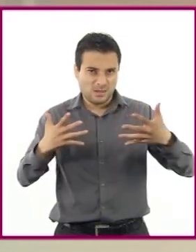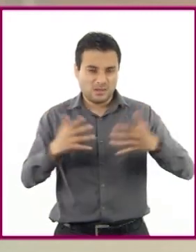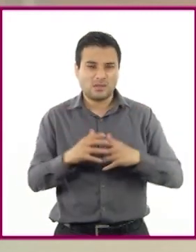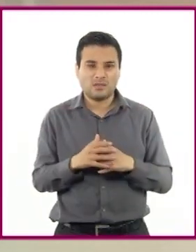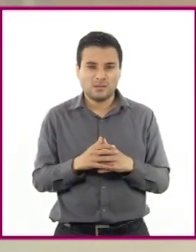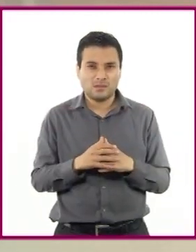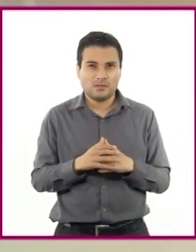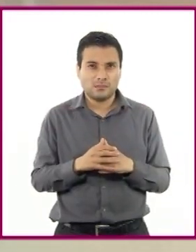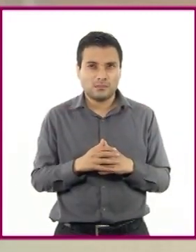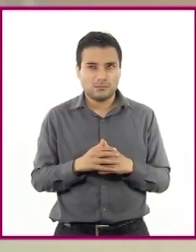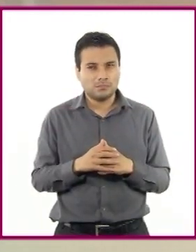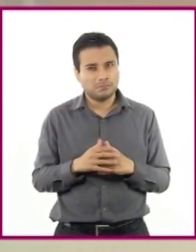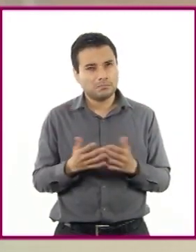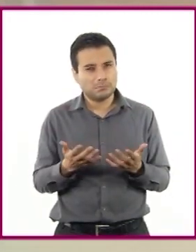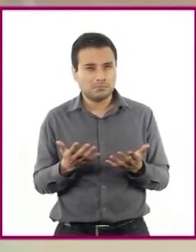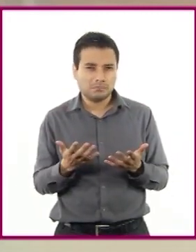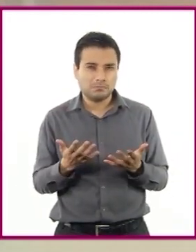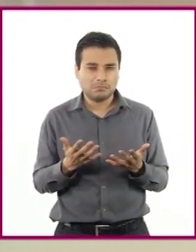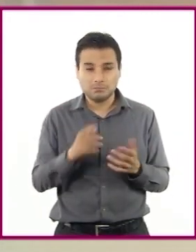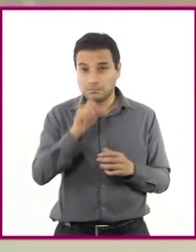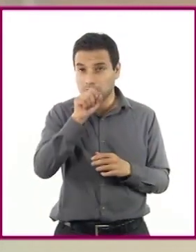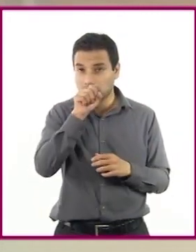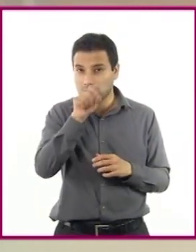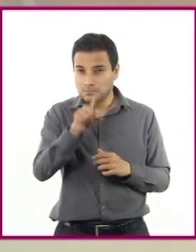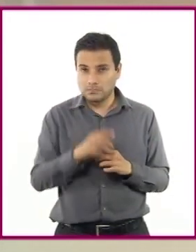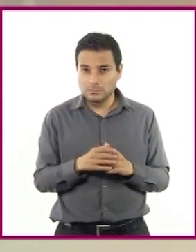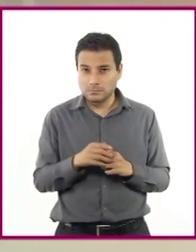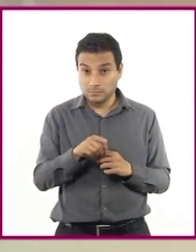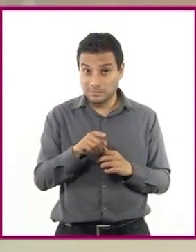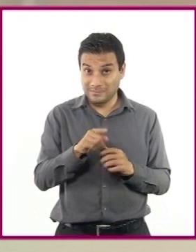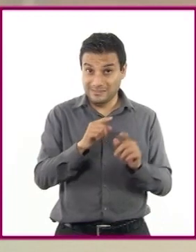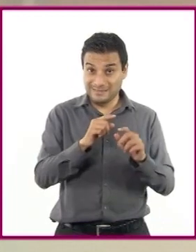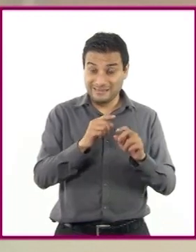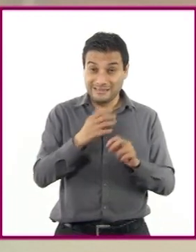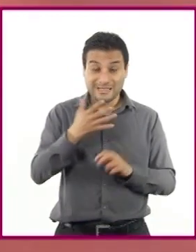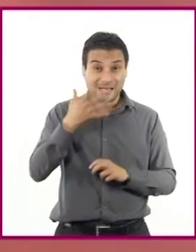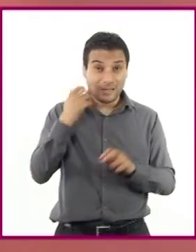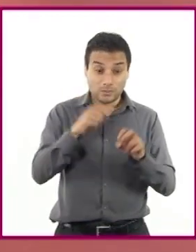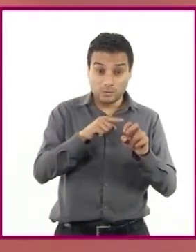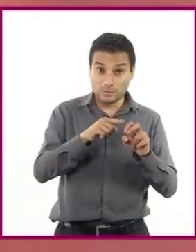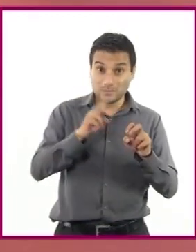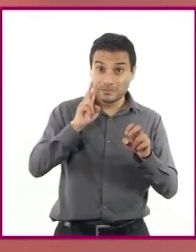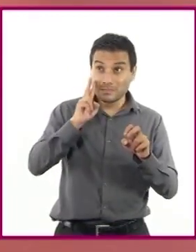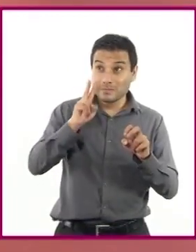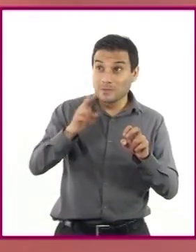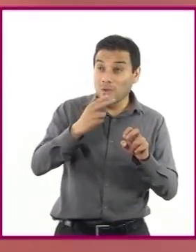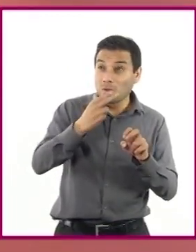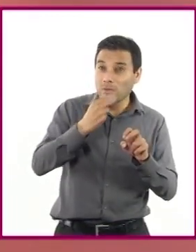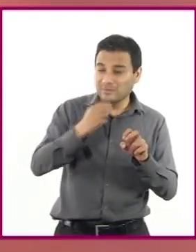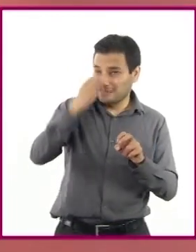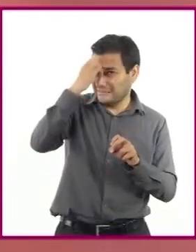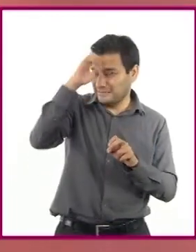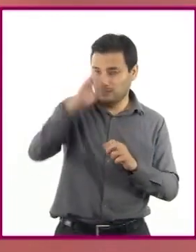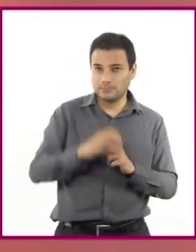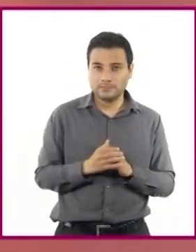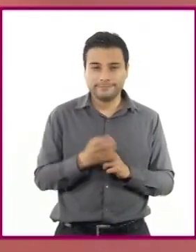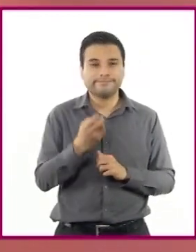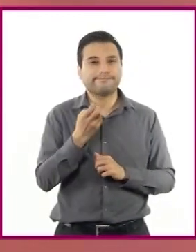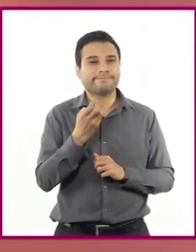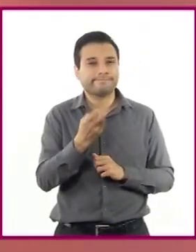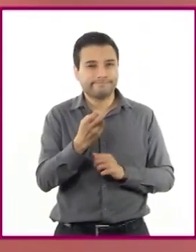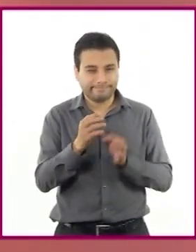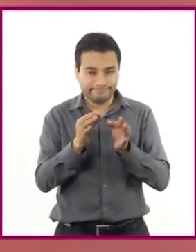edad y también extrañado por el cambio de comportamiento del señor. Eso que acabas de mencionar es